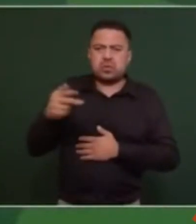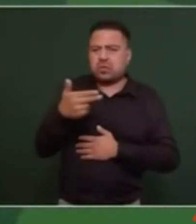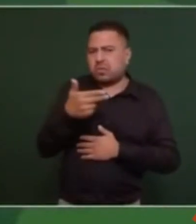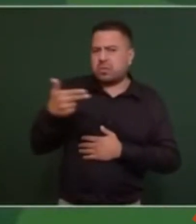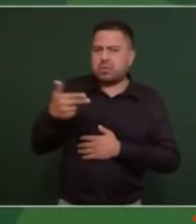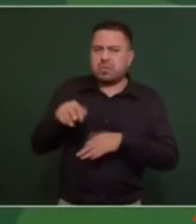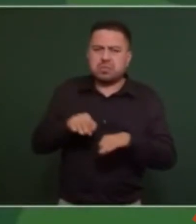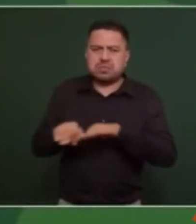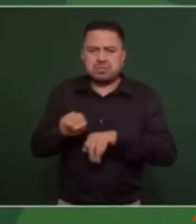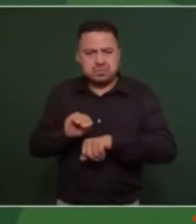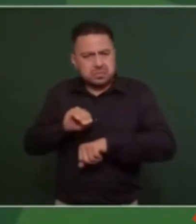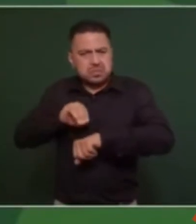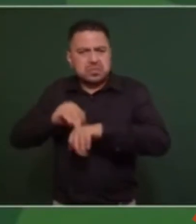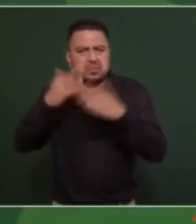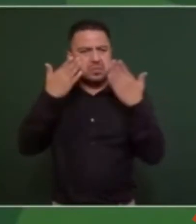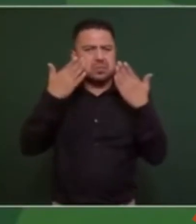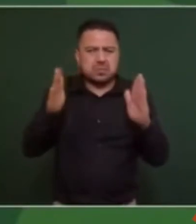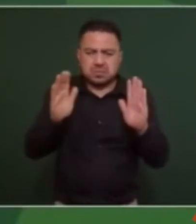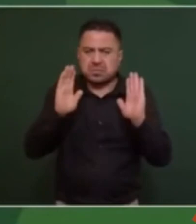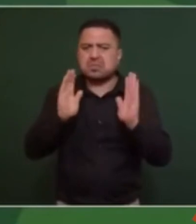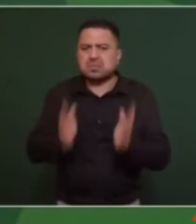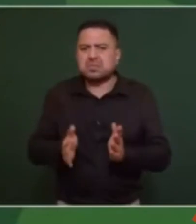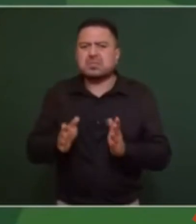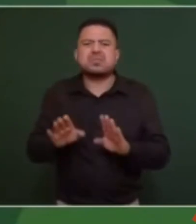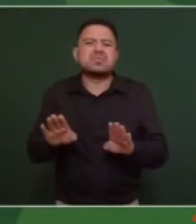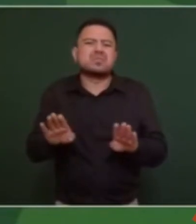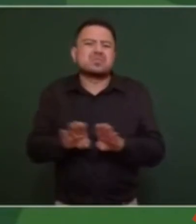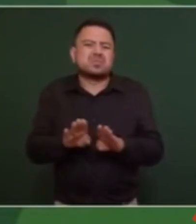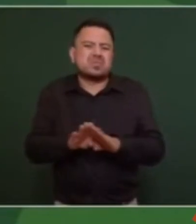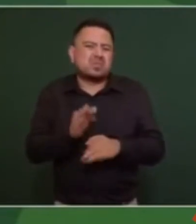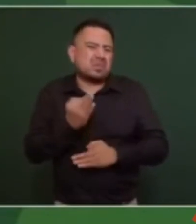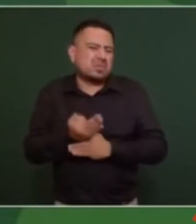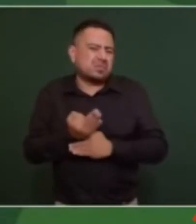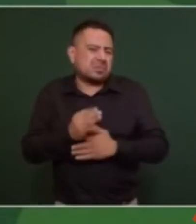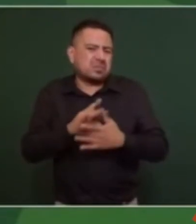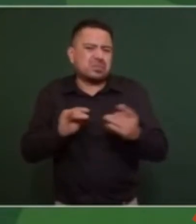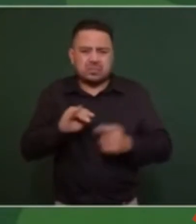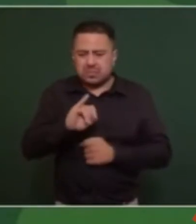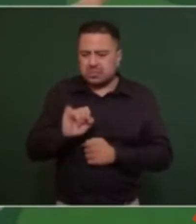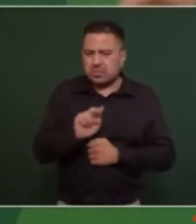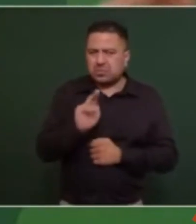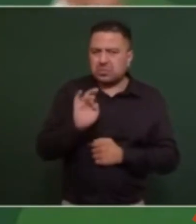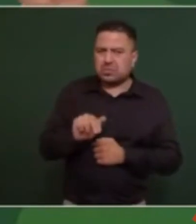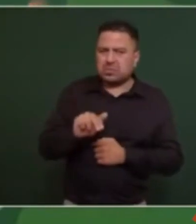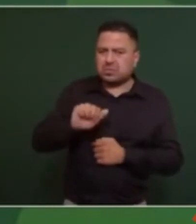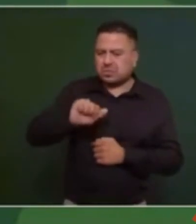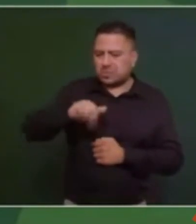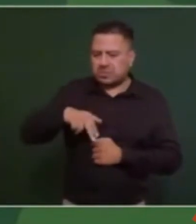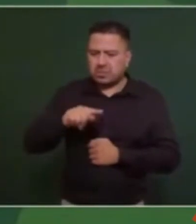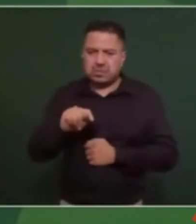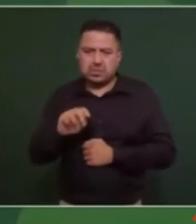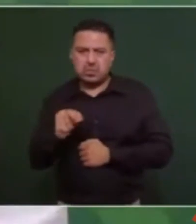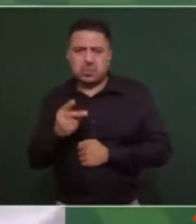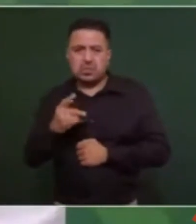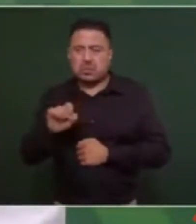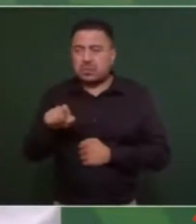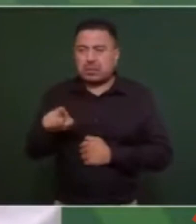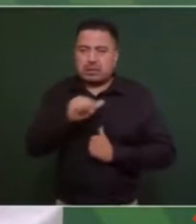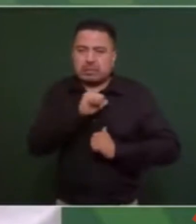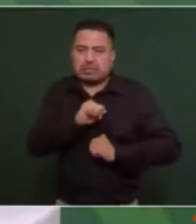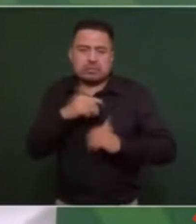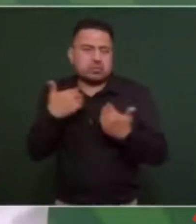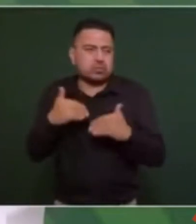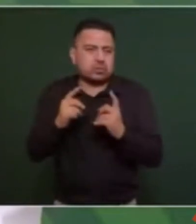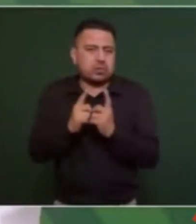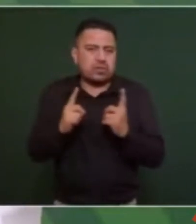funcionando y como ya lo mencioné Juan Antonio que es un extraordinario promotor del